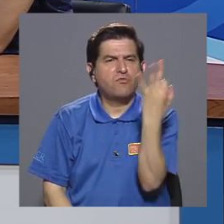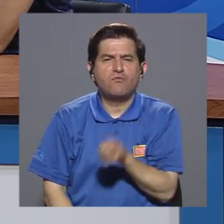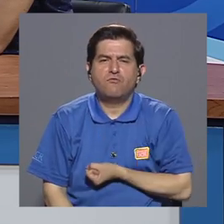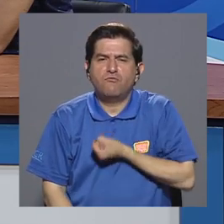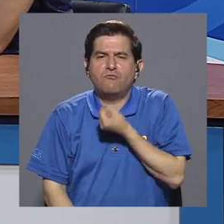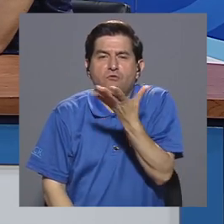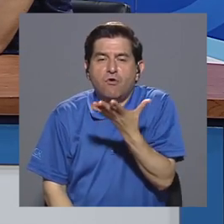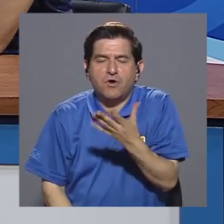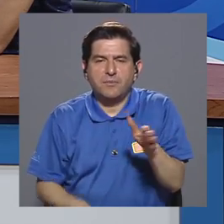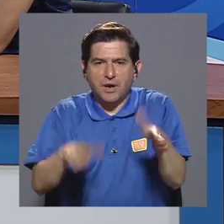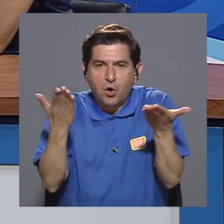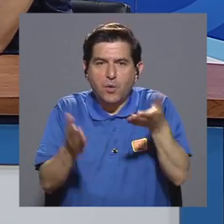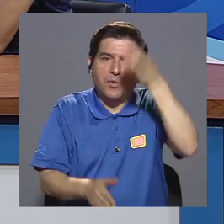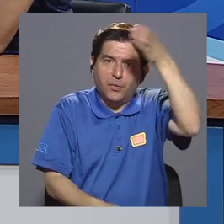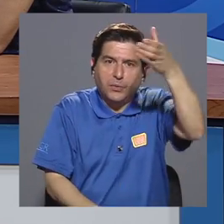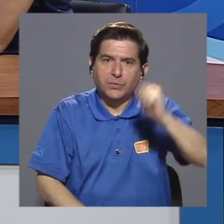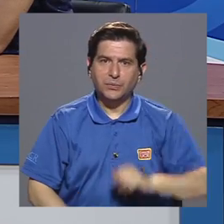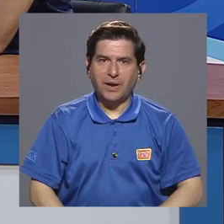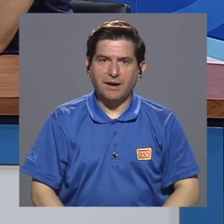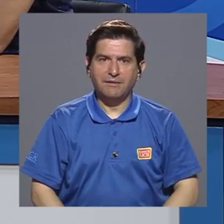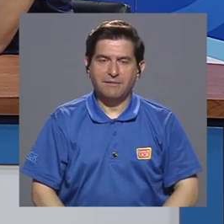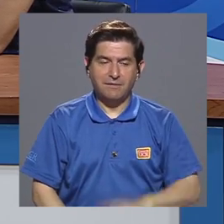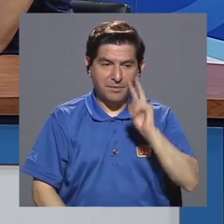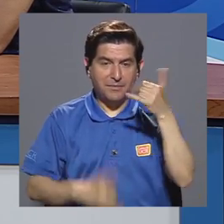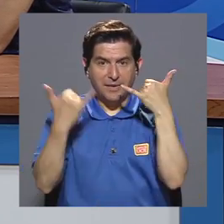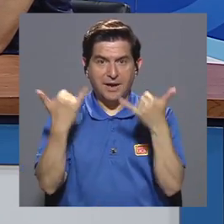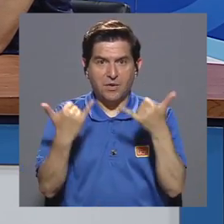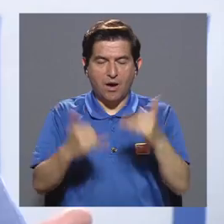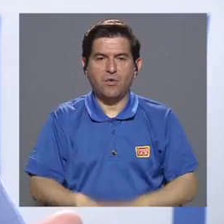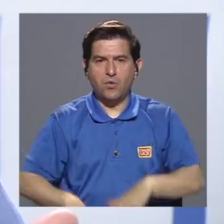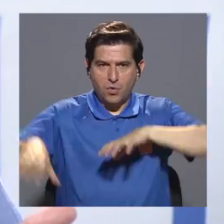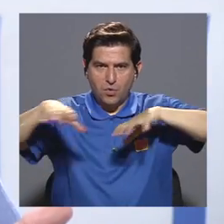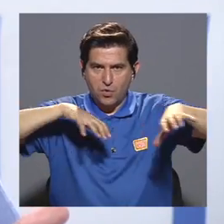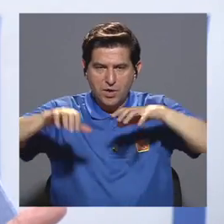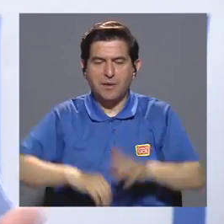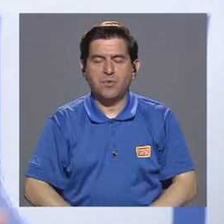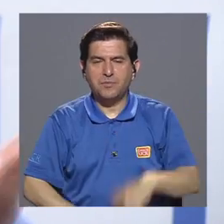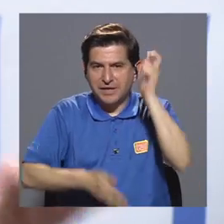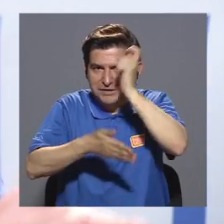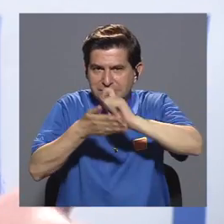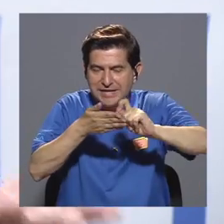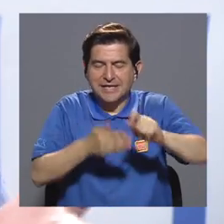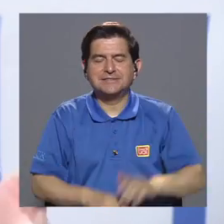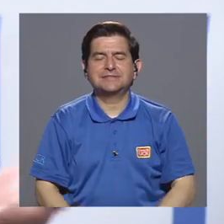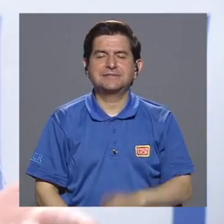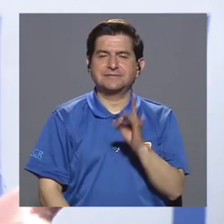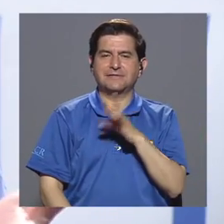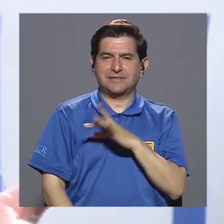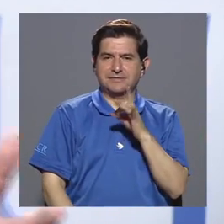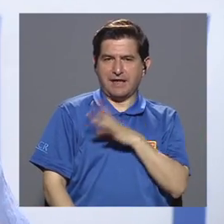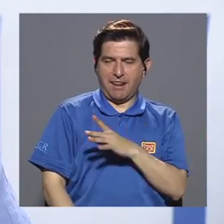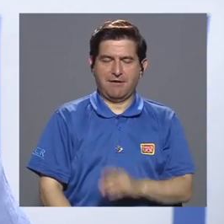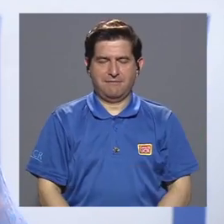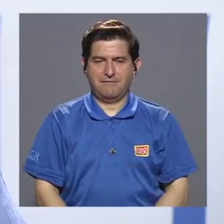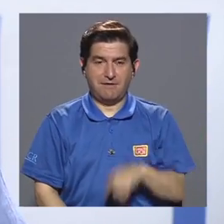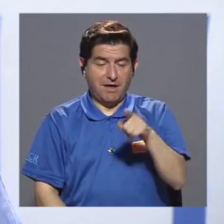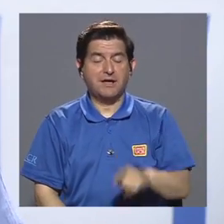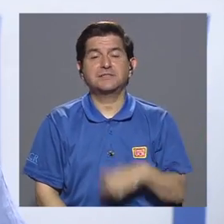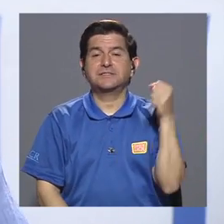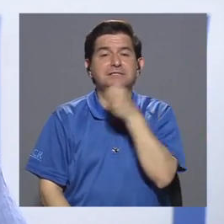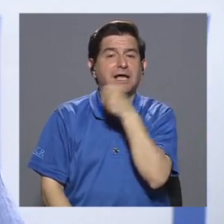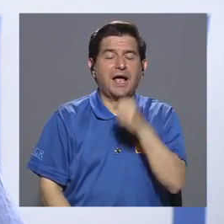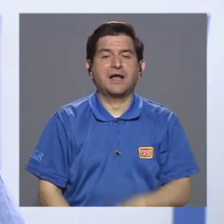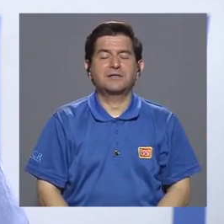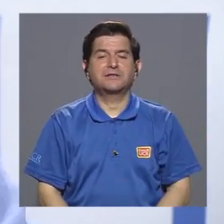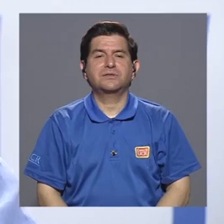manera de expresarse es a través de la cultura, lo podemos ver ahora con el movimiento de las tesis en Chile, precisamente con este